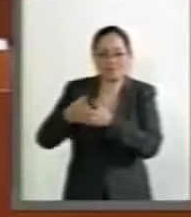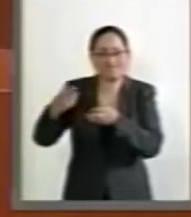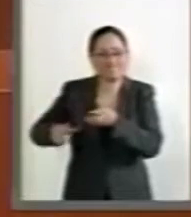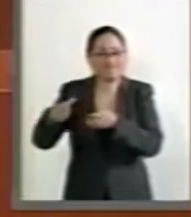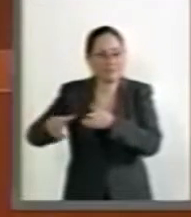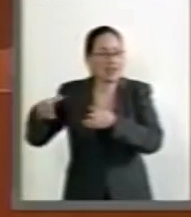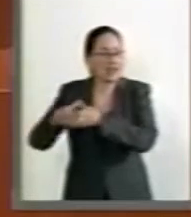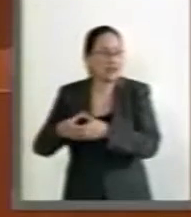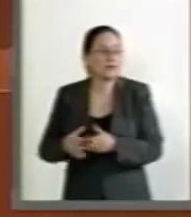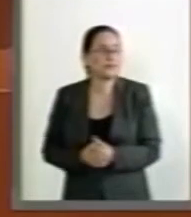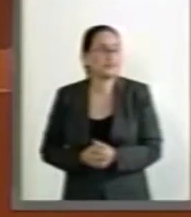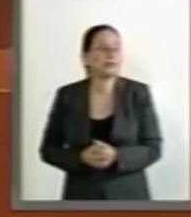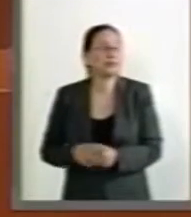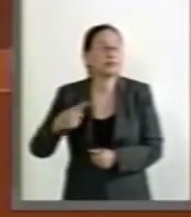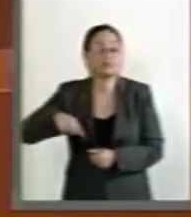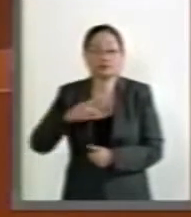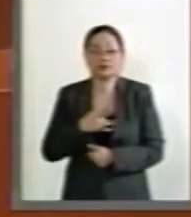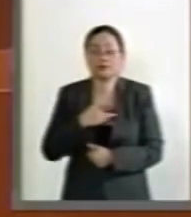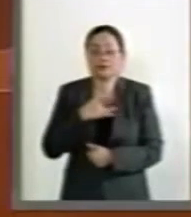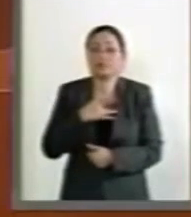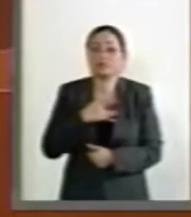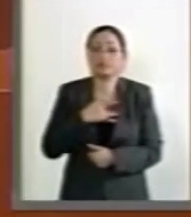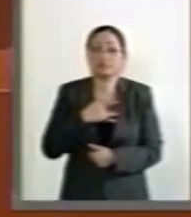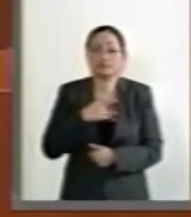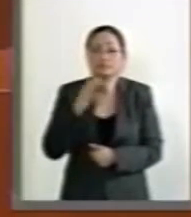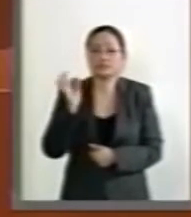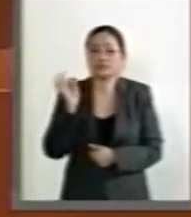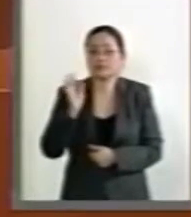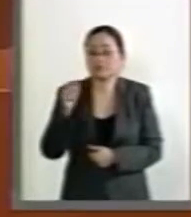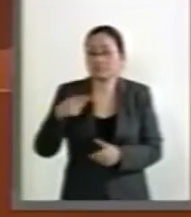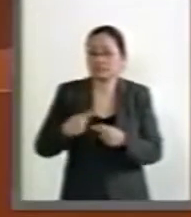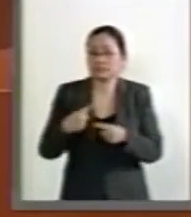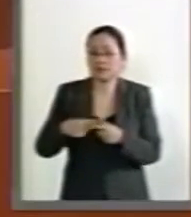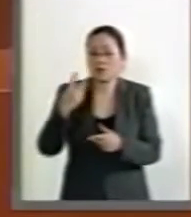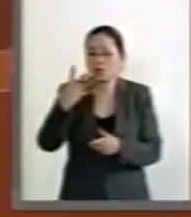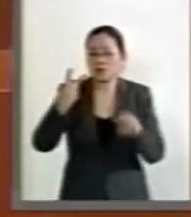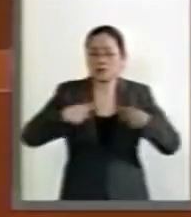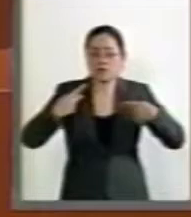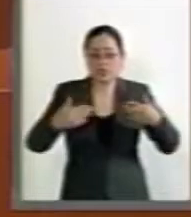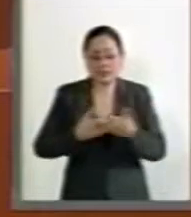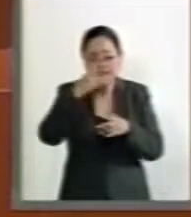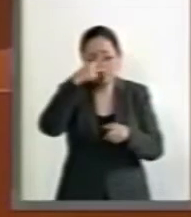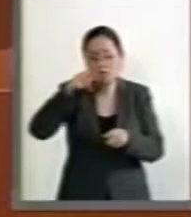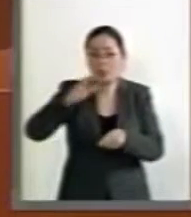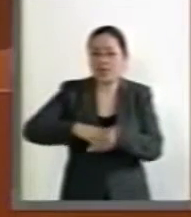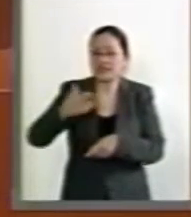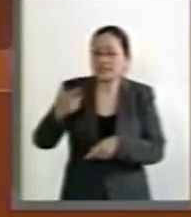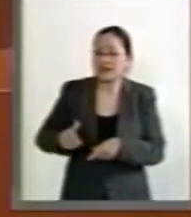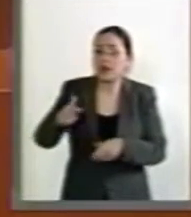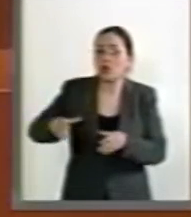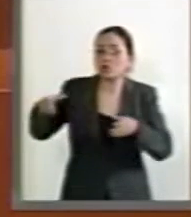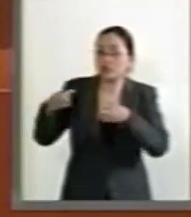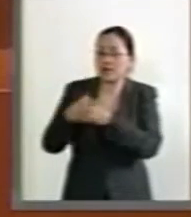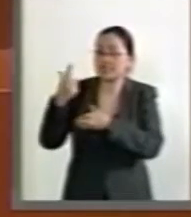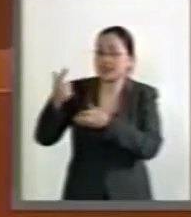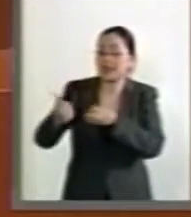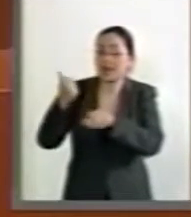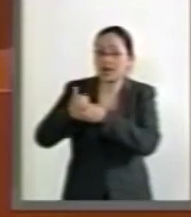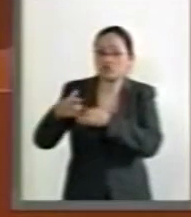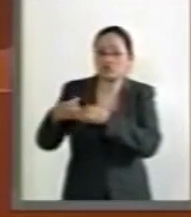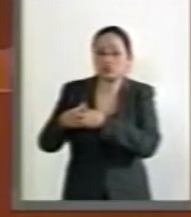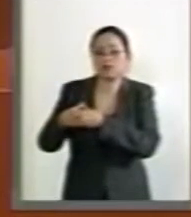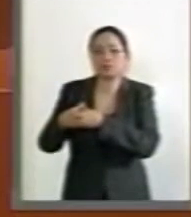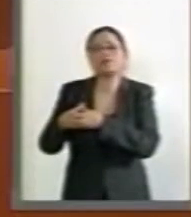ingresos. Se calcula que la fortuna de los cuatro mexicanos más ricos en siete años